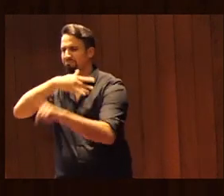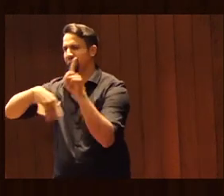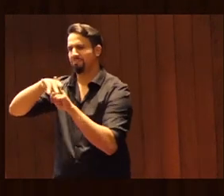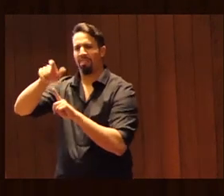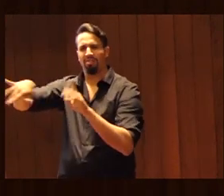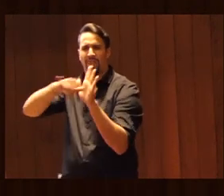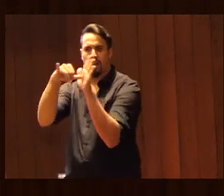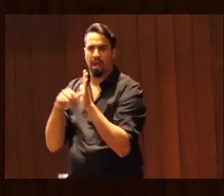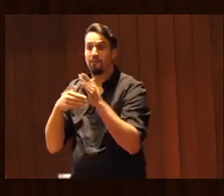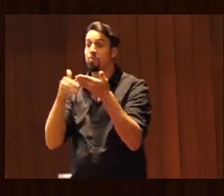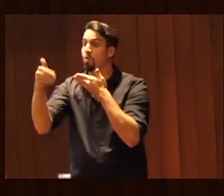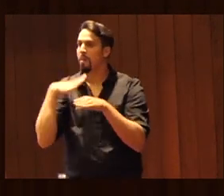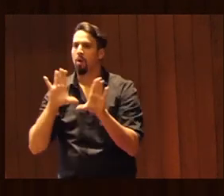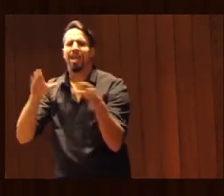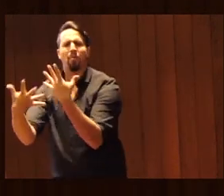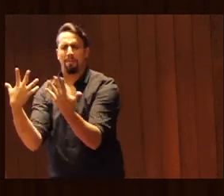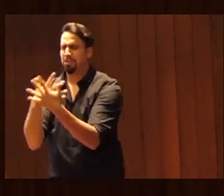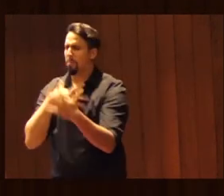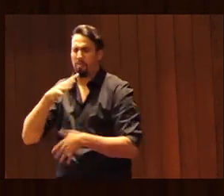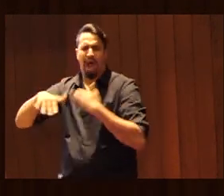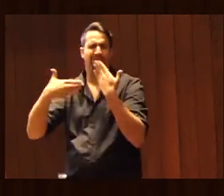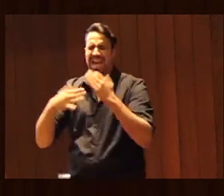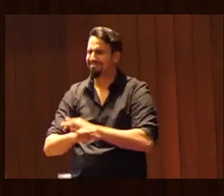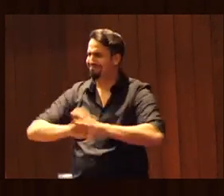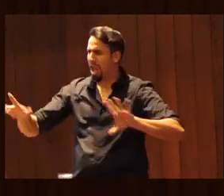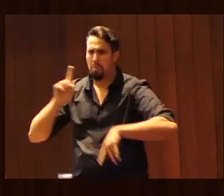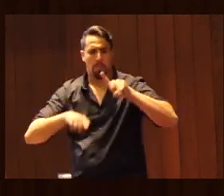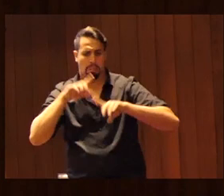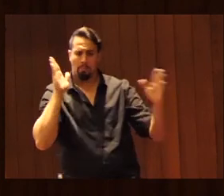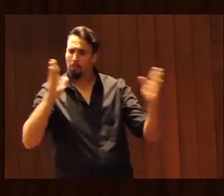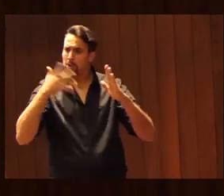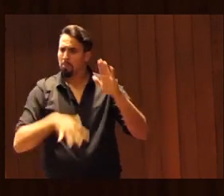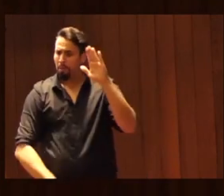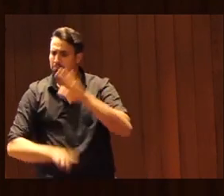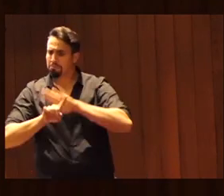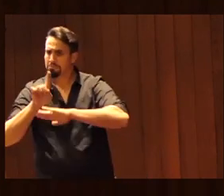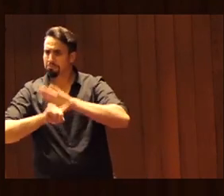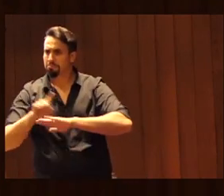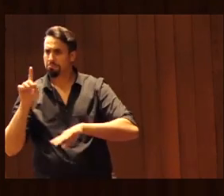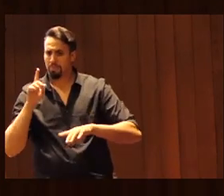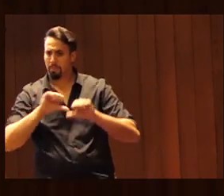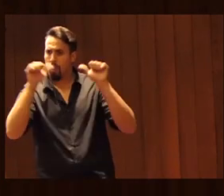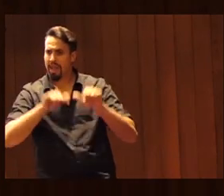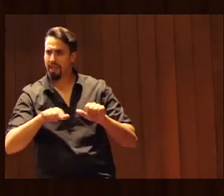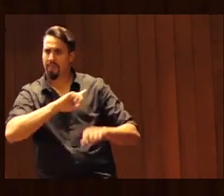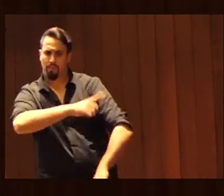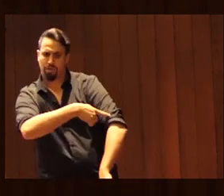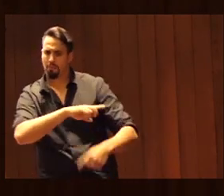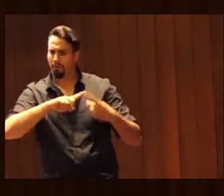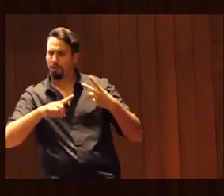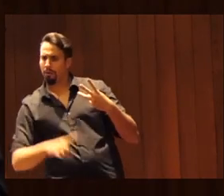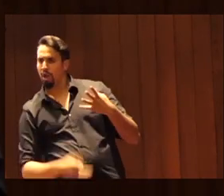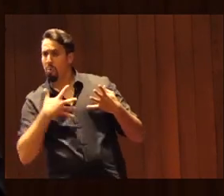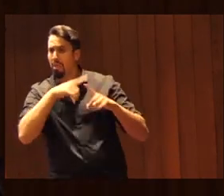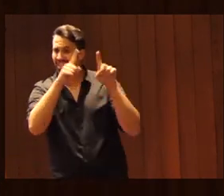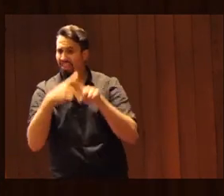hablar de equipos mixtos, insisto, yo creo que depende del momento, del nivel de desarrollo de cada modalidad deportiva, etcétera, las